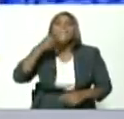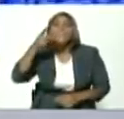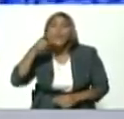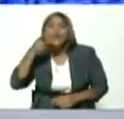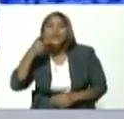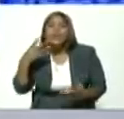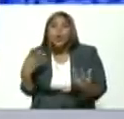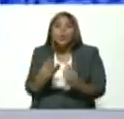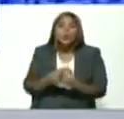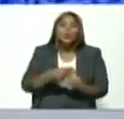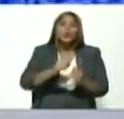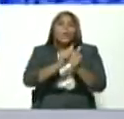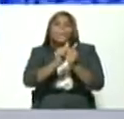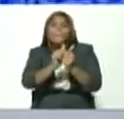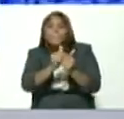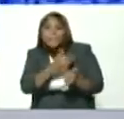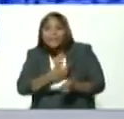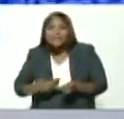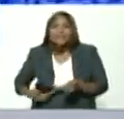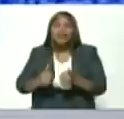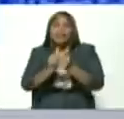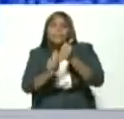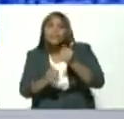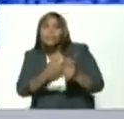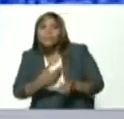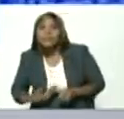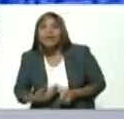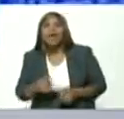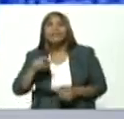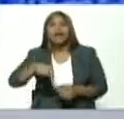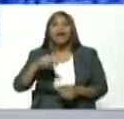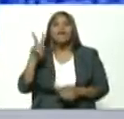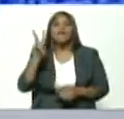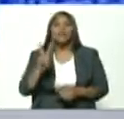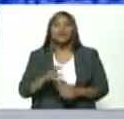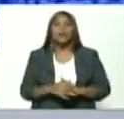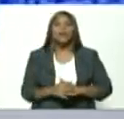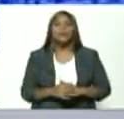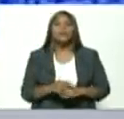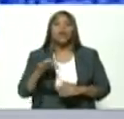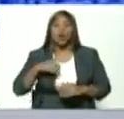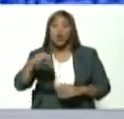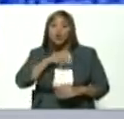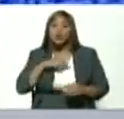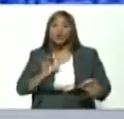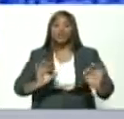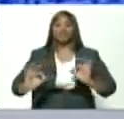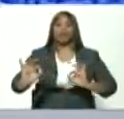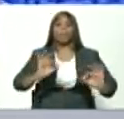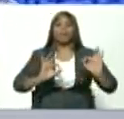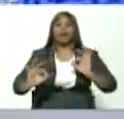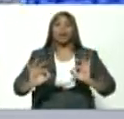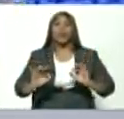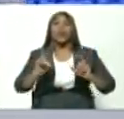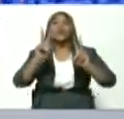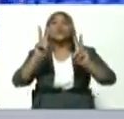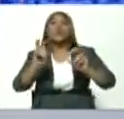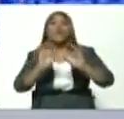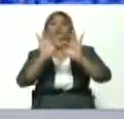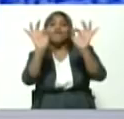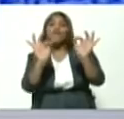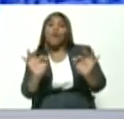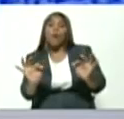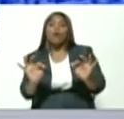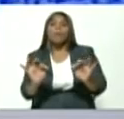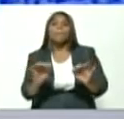presidencia de la república hemos venido preparándonos para eso es un nuevo modelo de estado es un nuevo modelo de